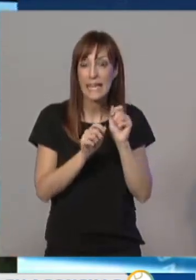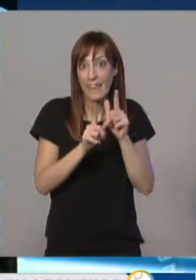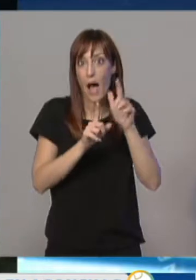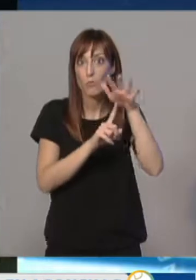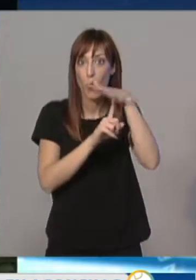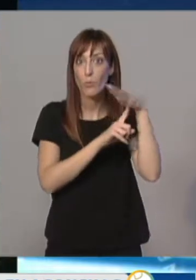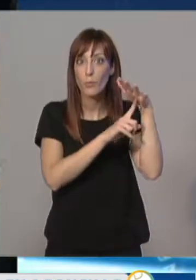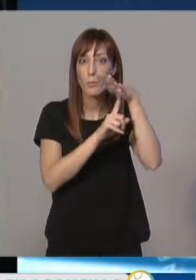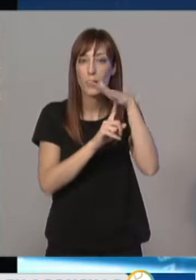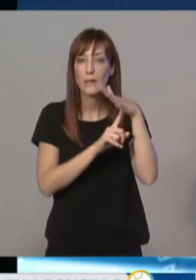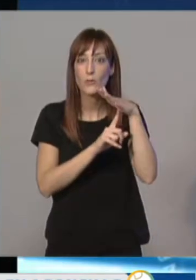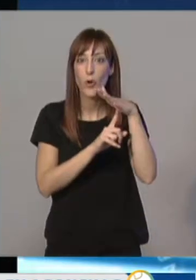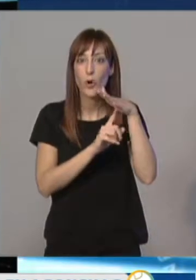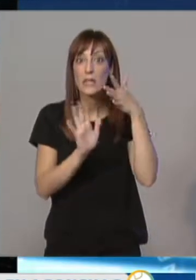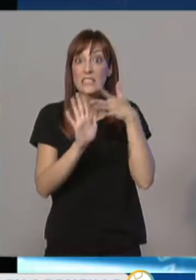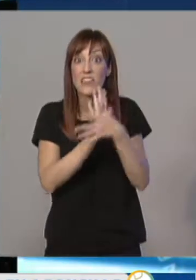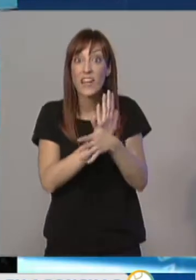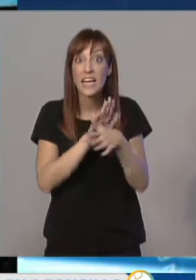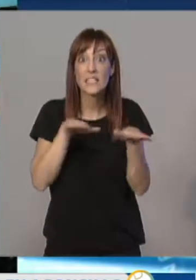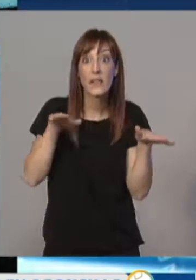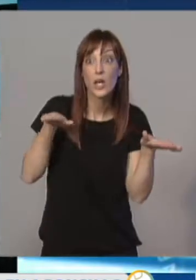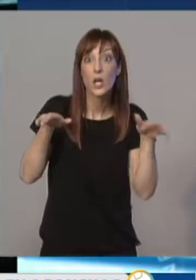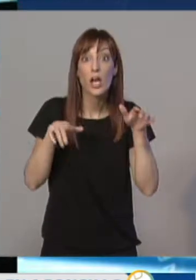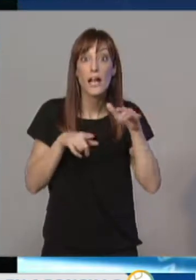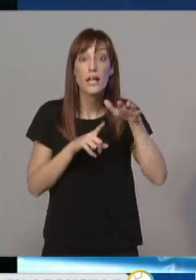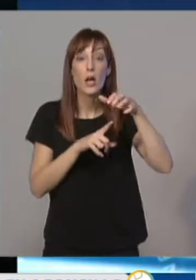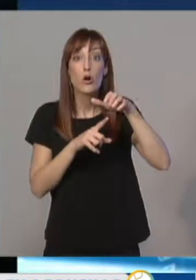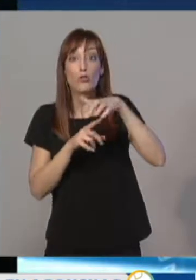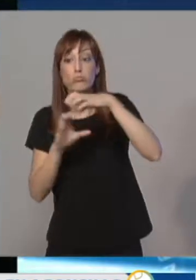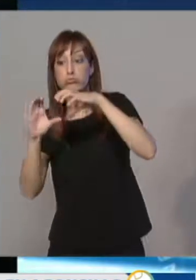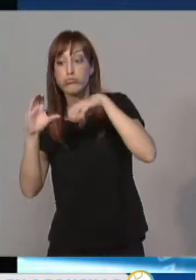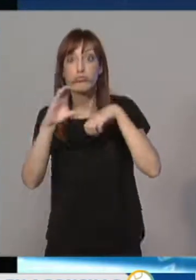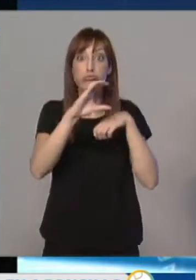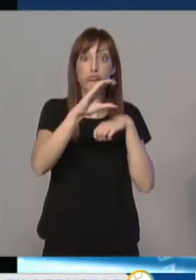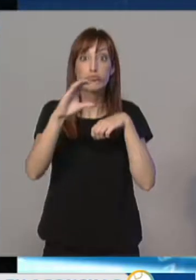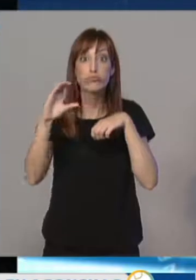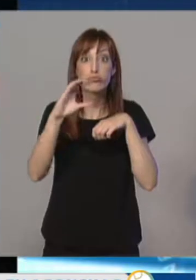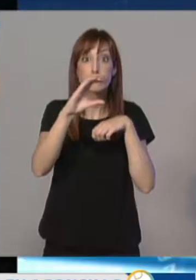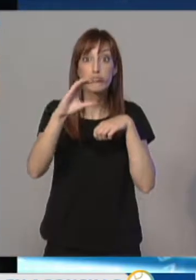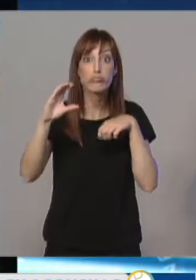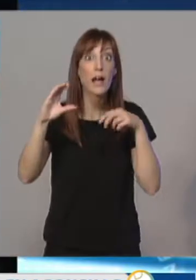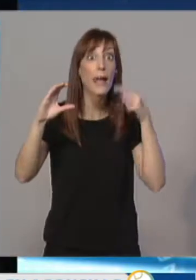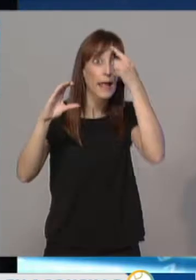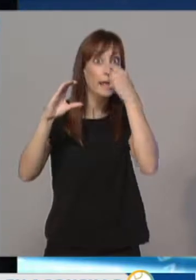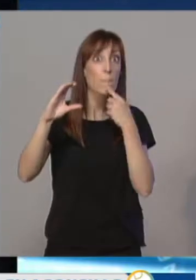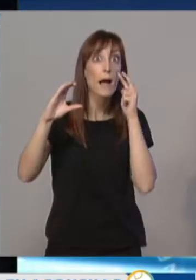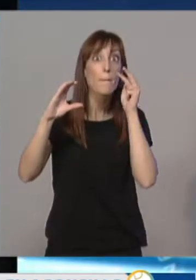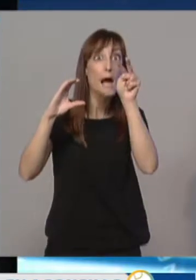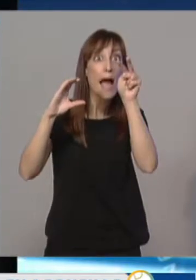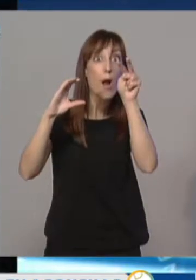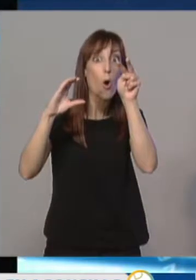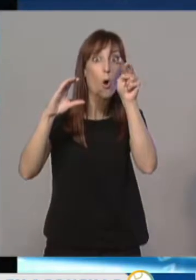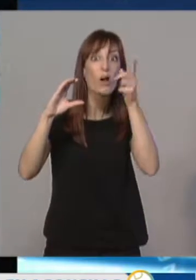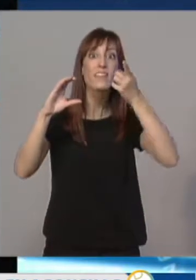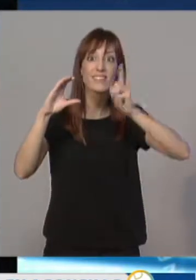que lo que hace es parte de ese alaveo del helicóptero que nosotros aquí vemos y solo es imagen, parte se